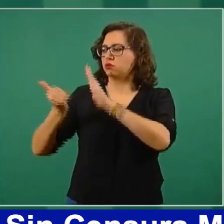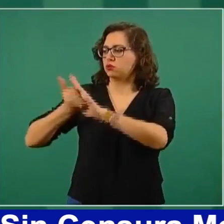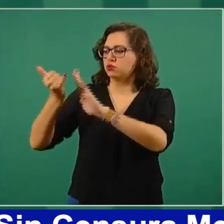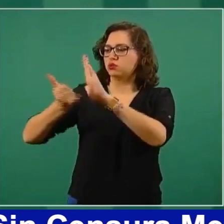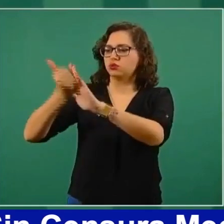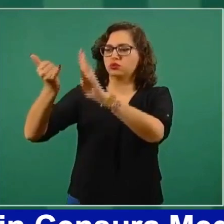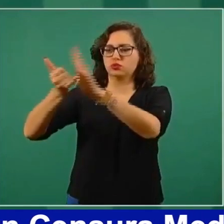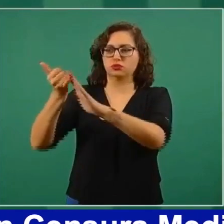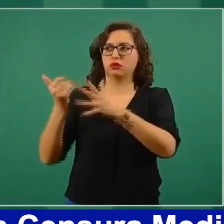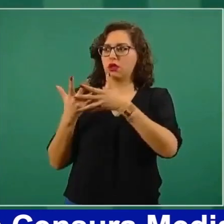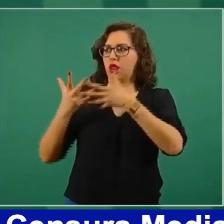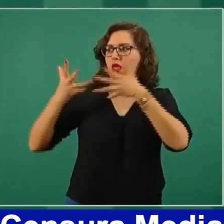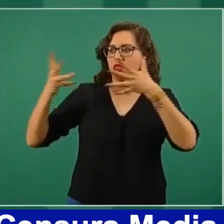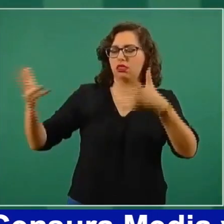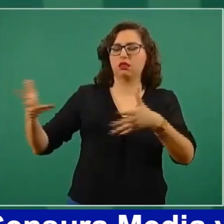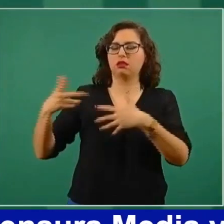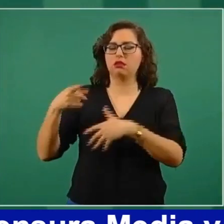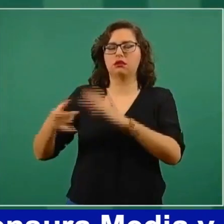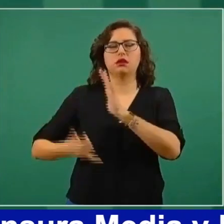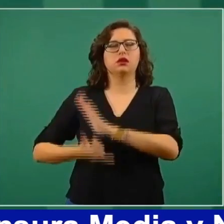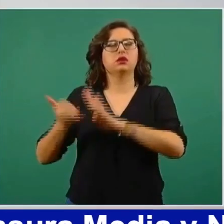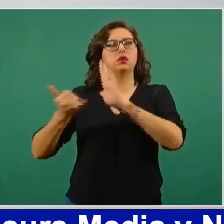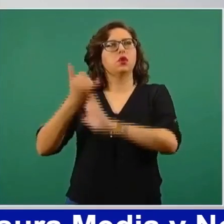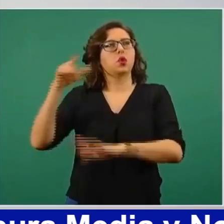Juquilita o Juquila.